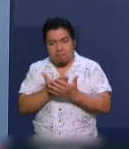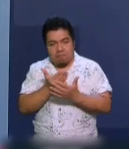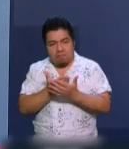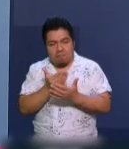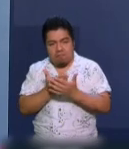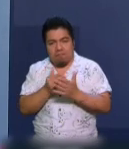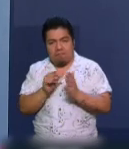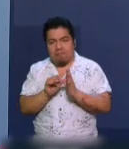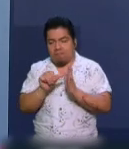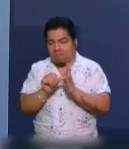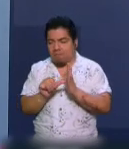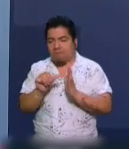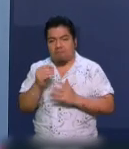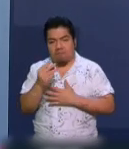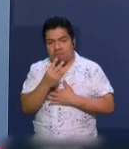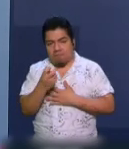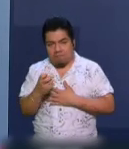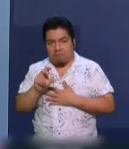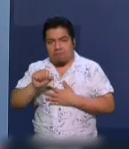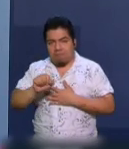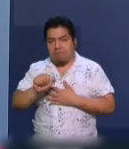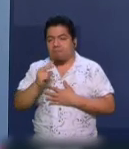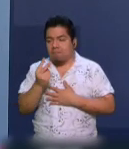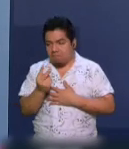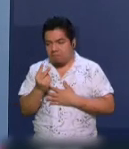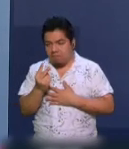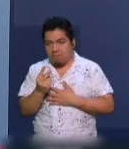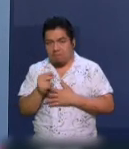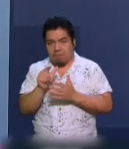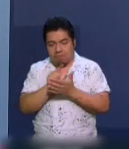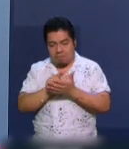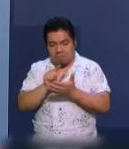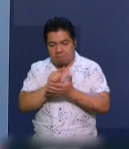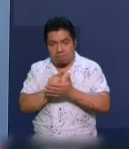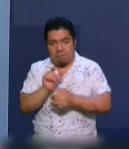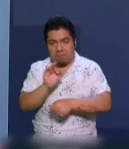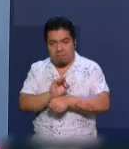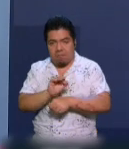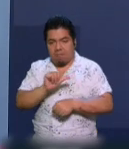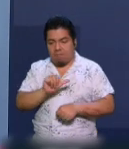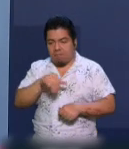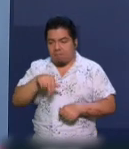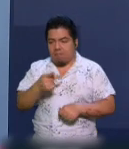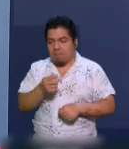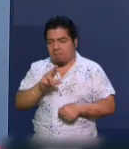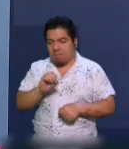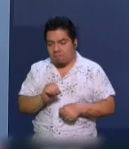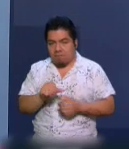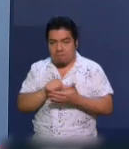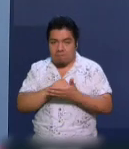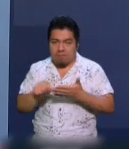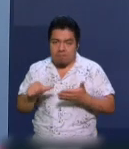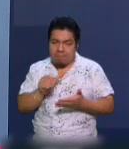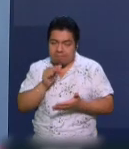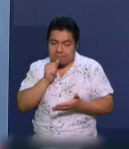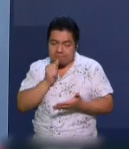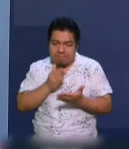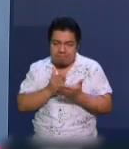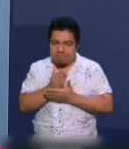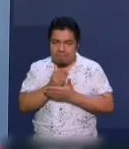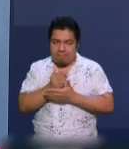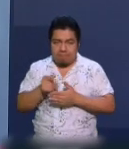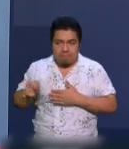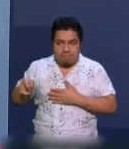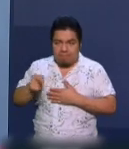en la fracción 3 del artículo 262 de la Ley de Amparo. Ya hemos hablado aquí de que estas suspensiones son improcedentes, sin